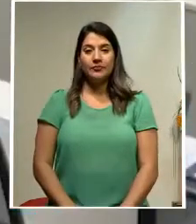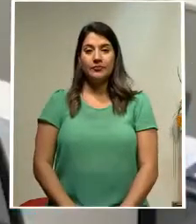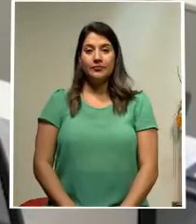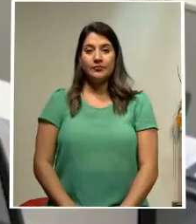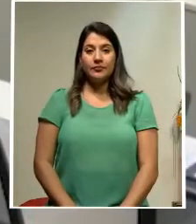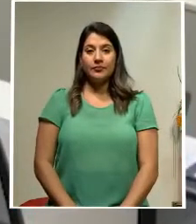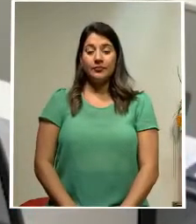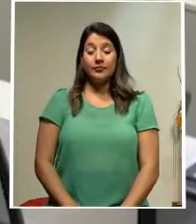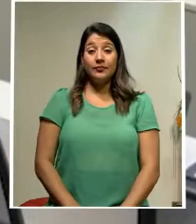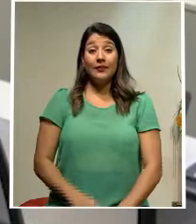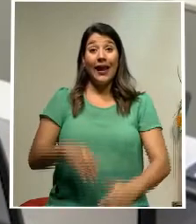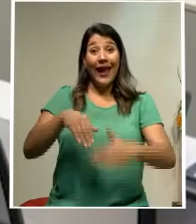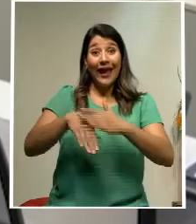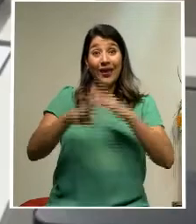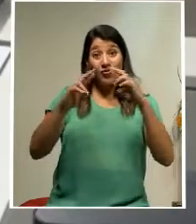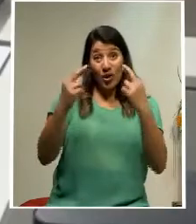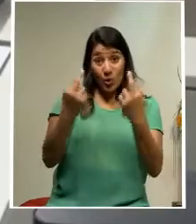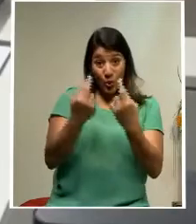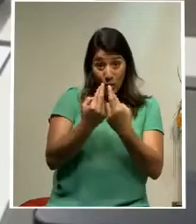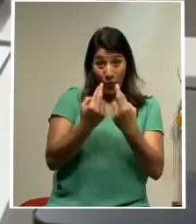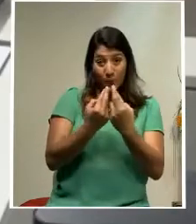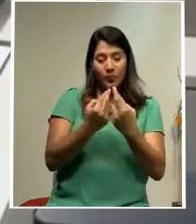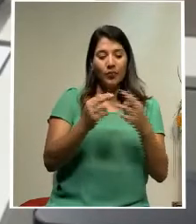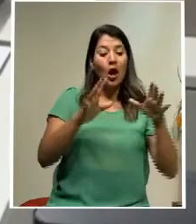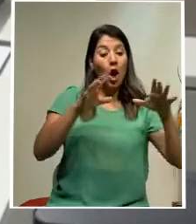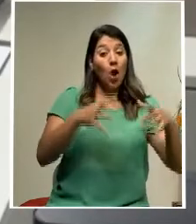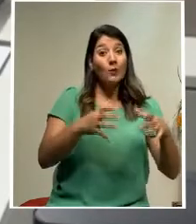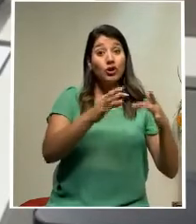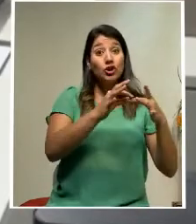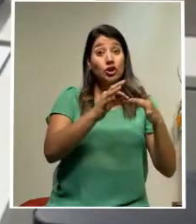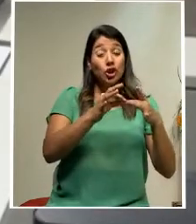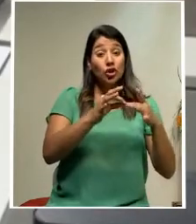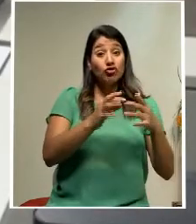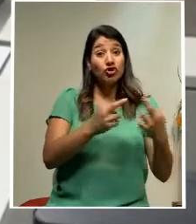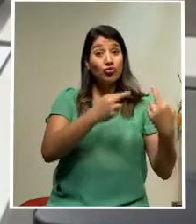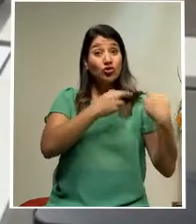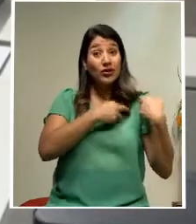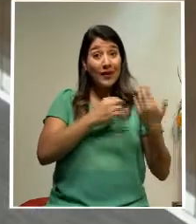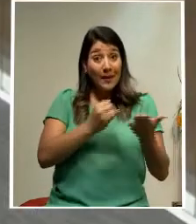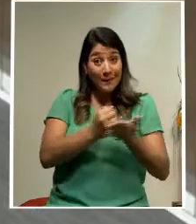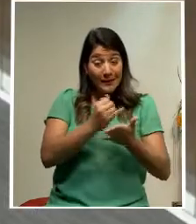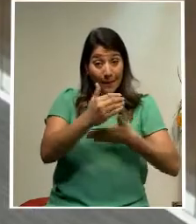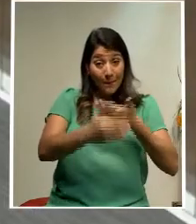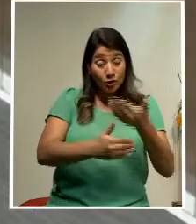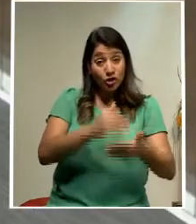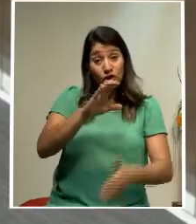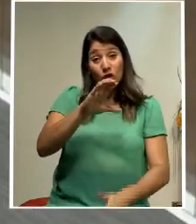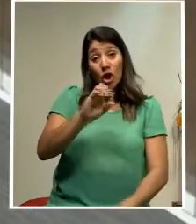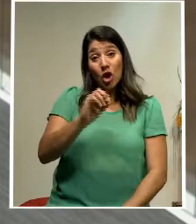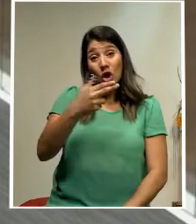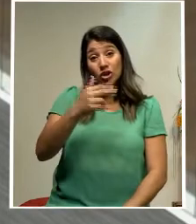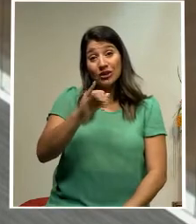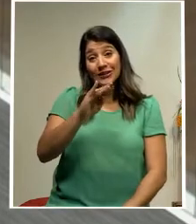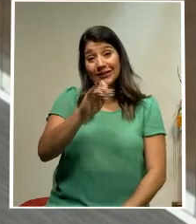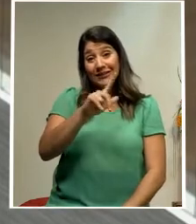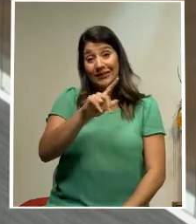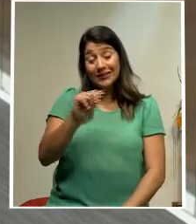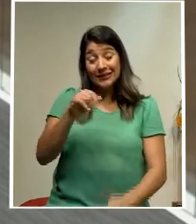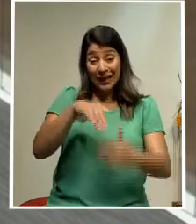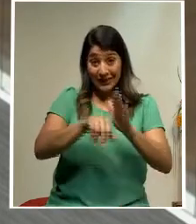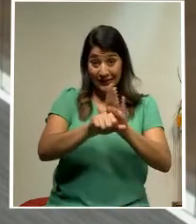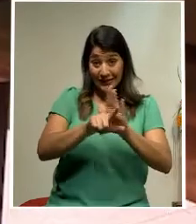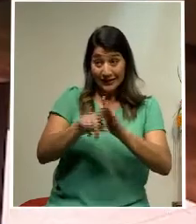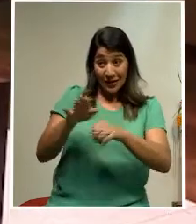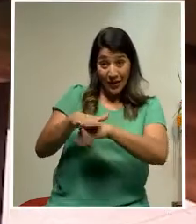Durante la comparecencia de la comisión especial que estudia el caso Cochinilla, el viceministro de Egresos del Ministerio de Hacienda, Isaac